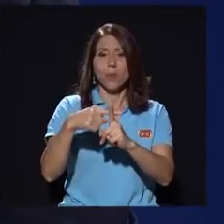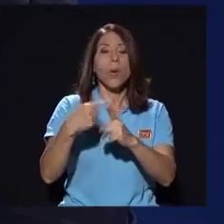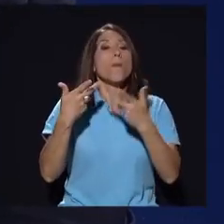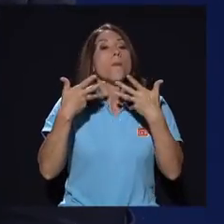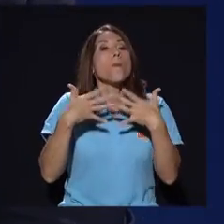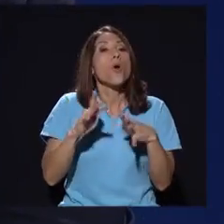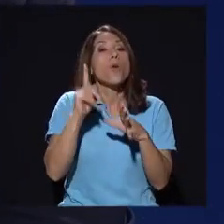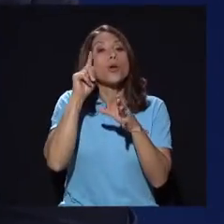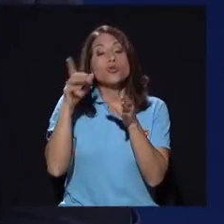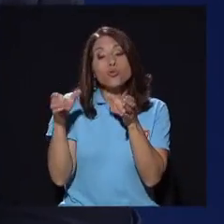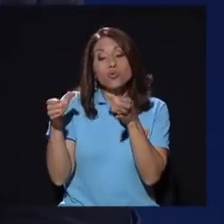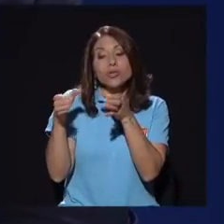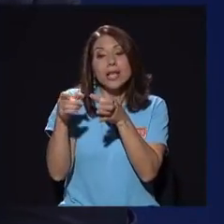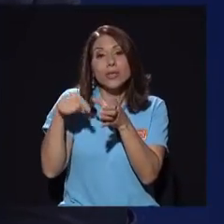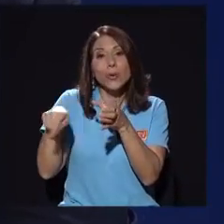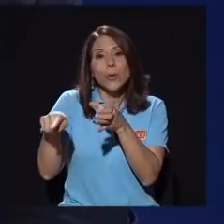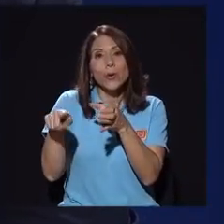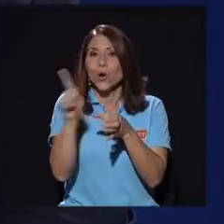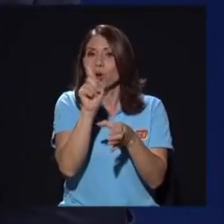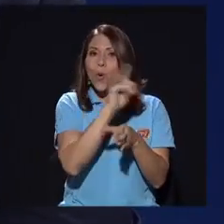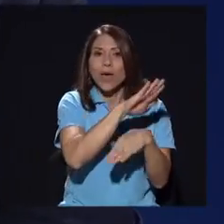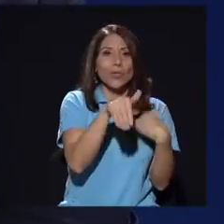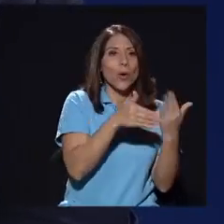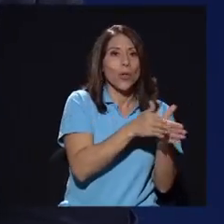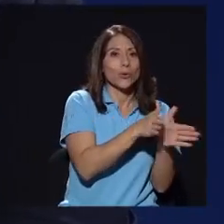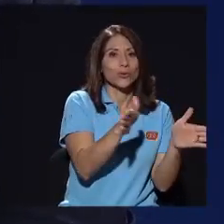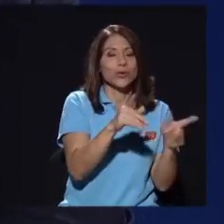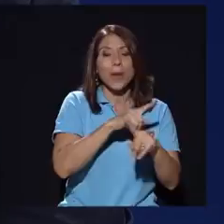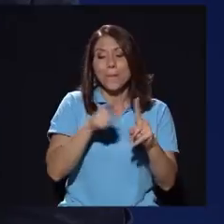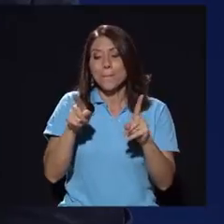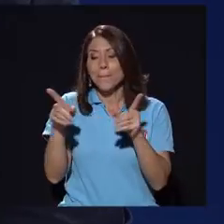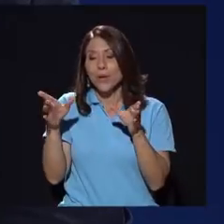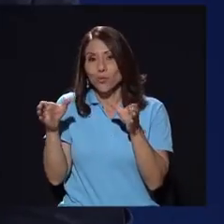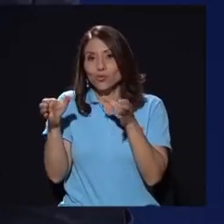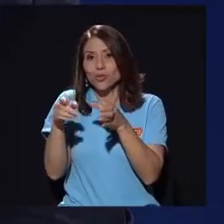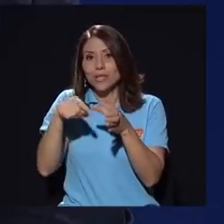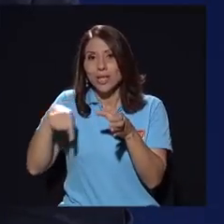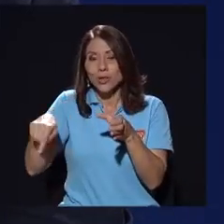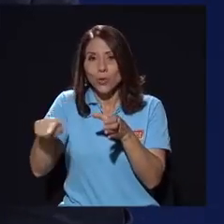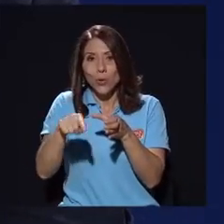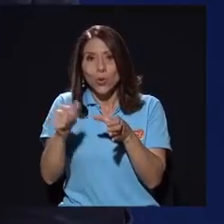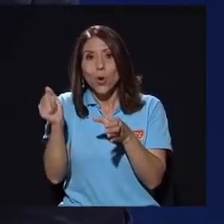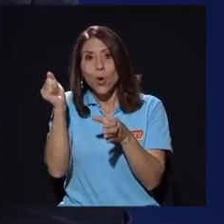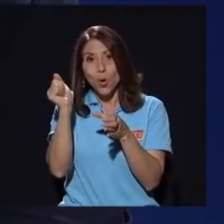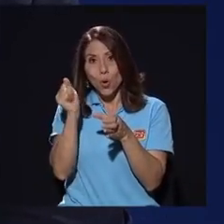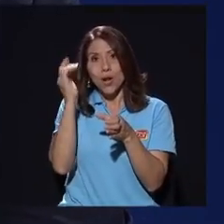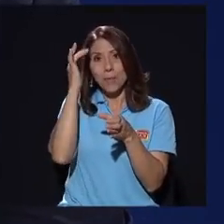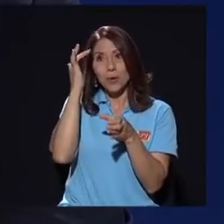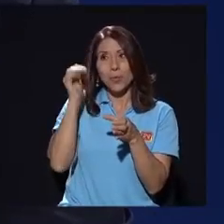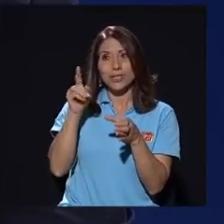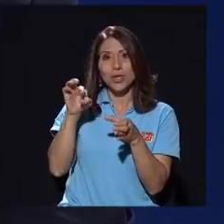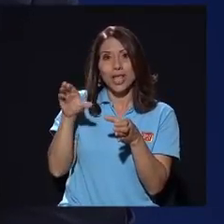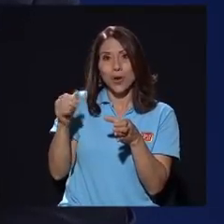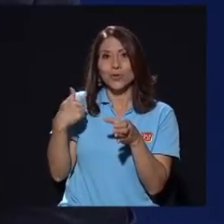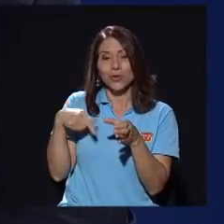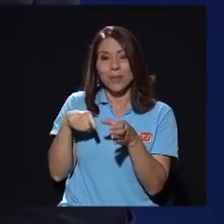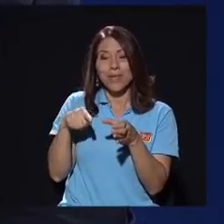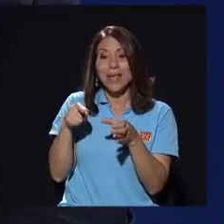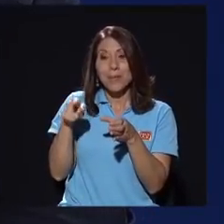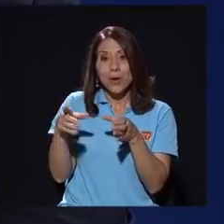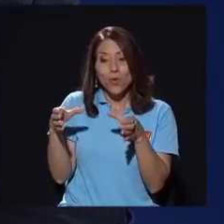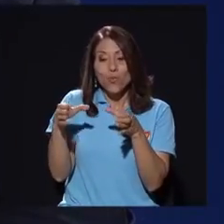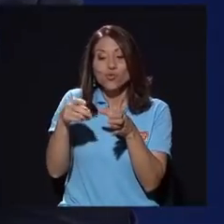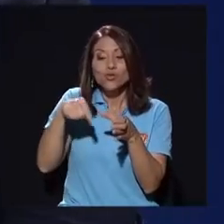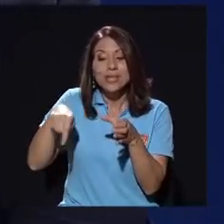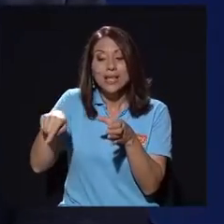sector no a todos pero a un sector antes de votar con la preocupación que muestra Diego que yo también la tengo antes de votar